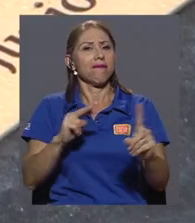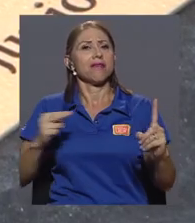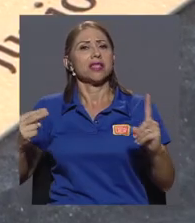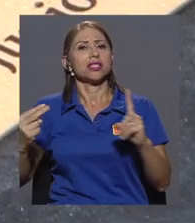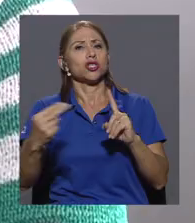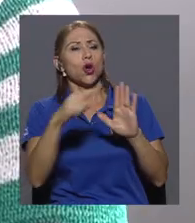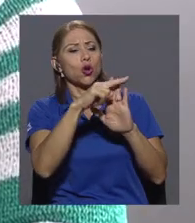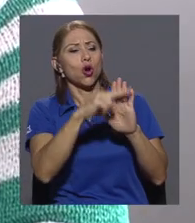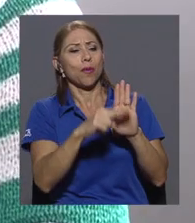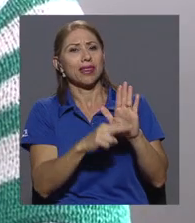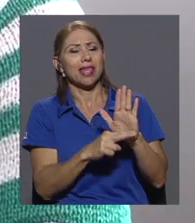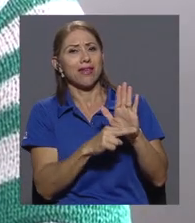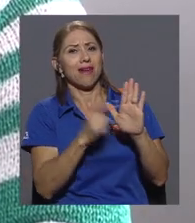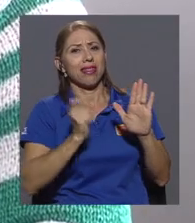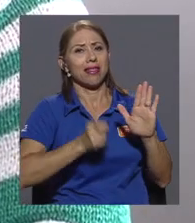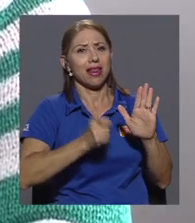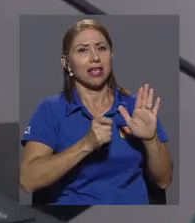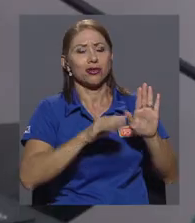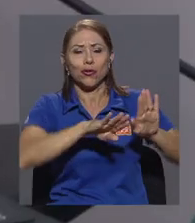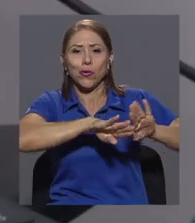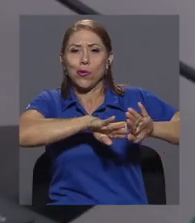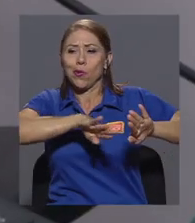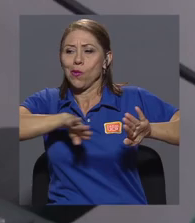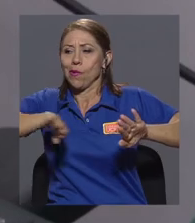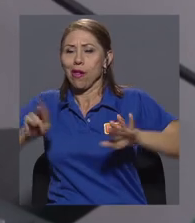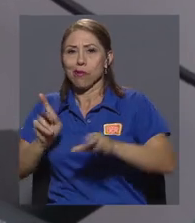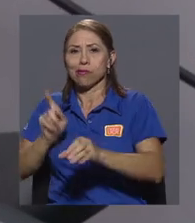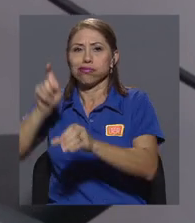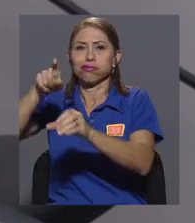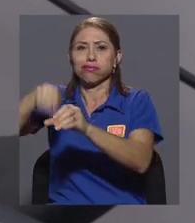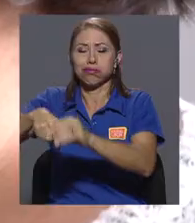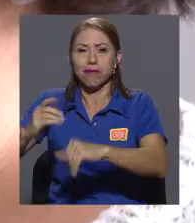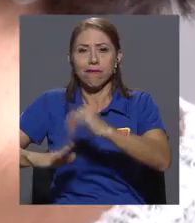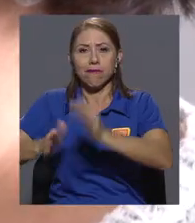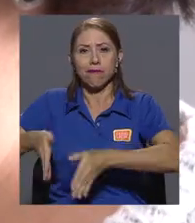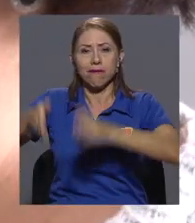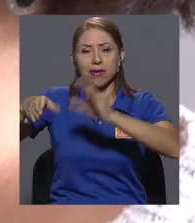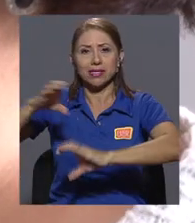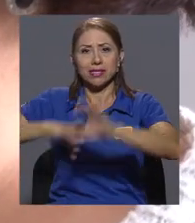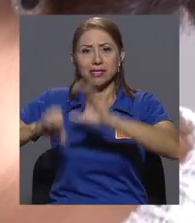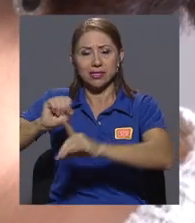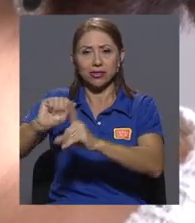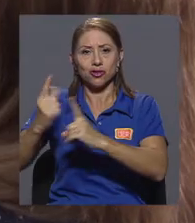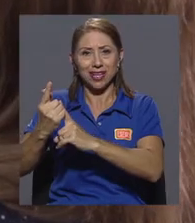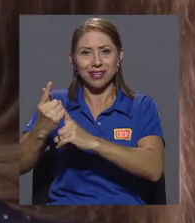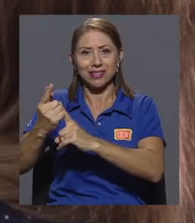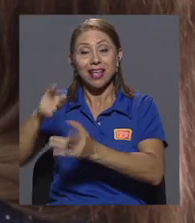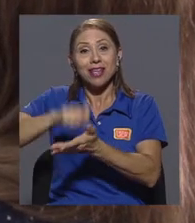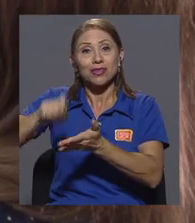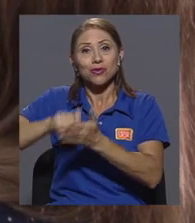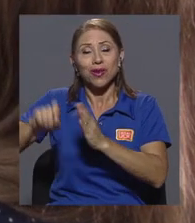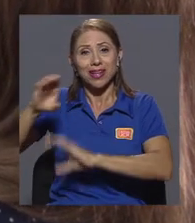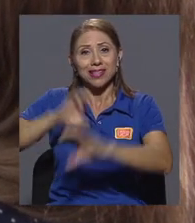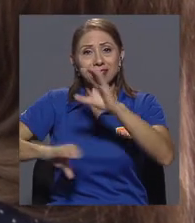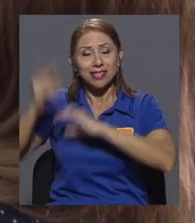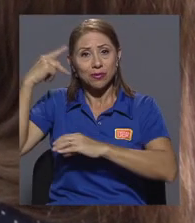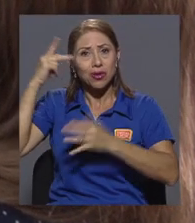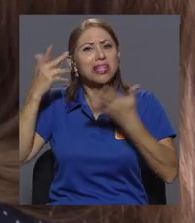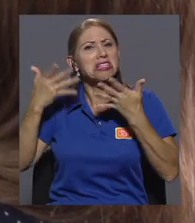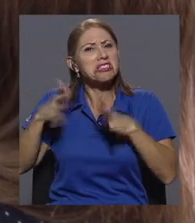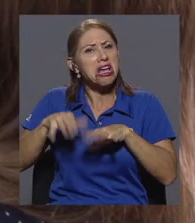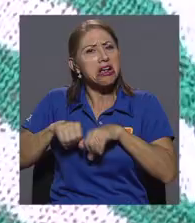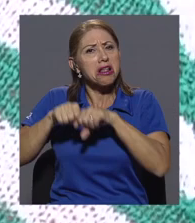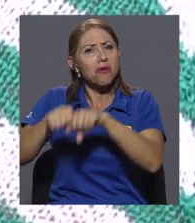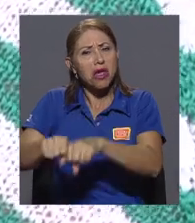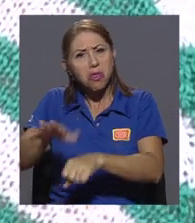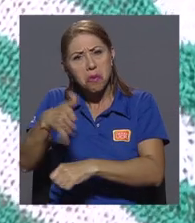de los teóricos del derecho y se incorporó a la Facultad de Ciencias Sociales. La Escuela de Ciencias Políticas ha graduado alrededor